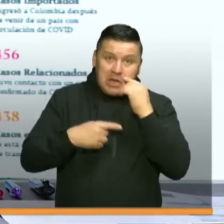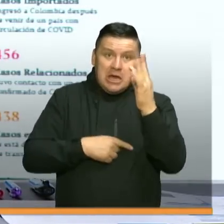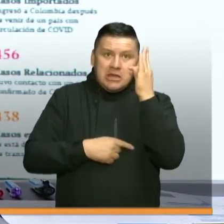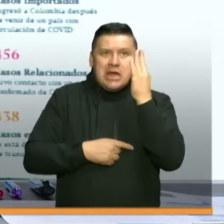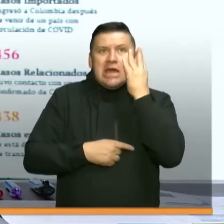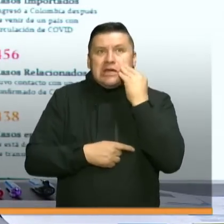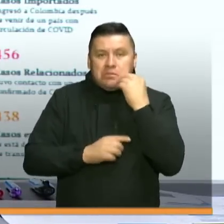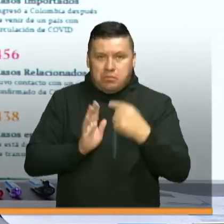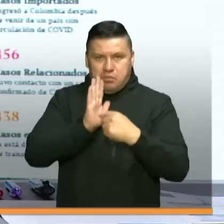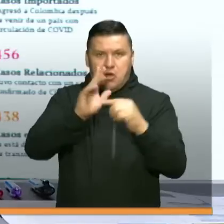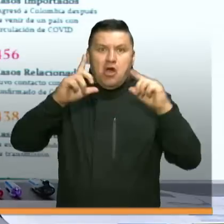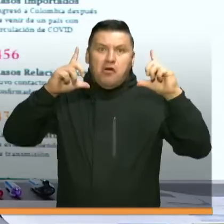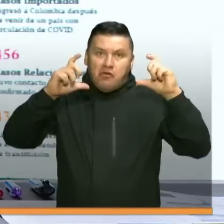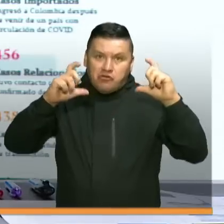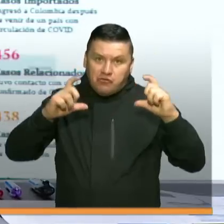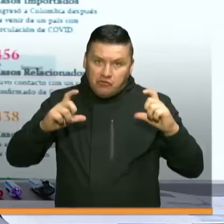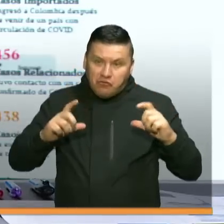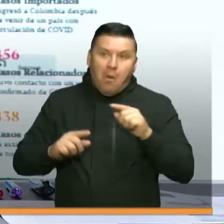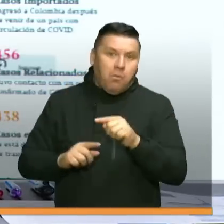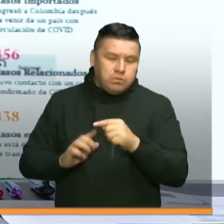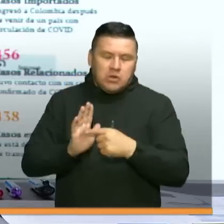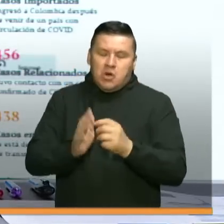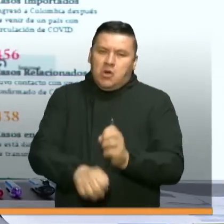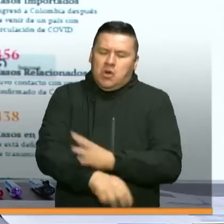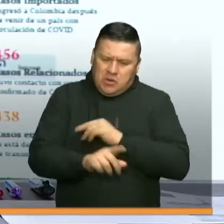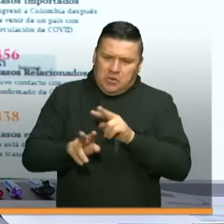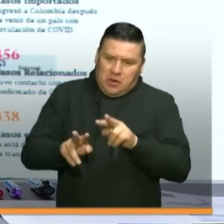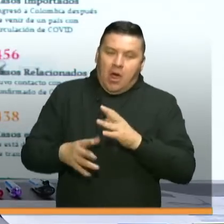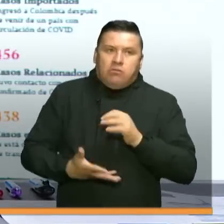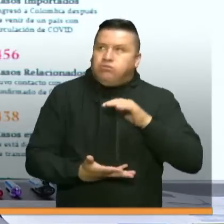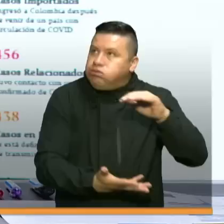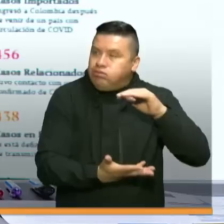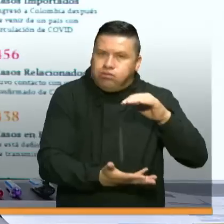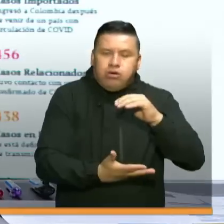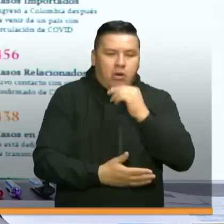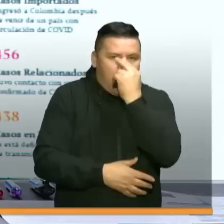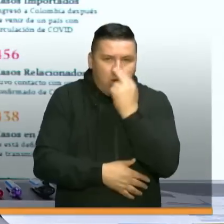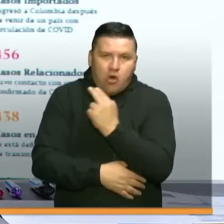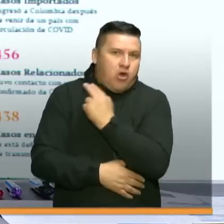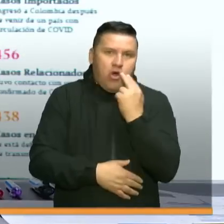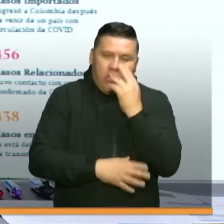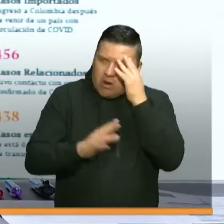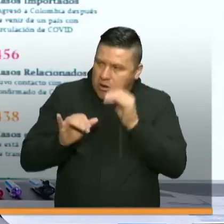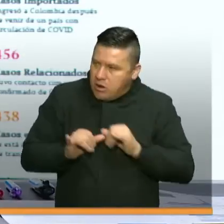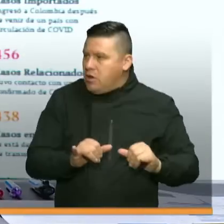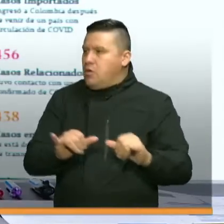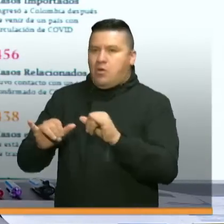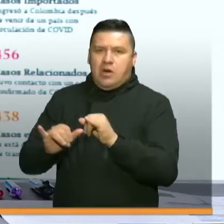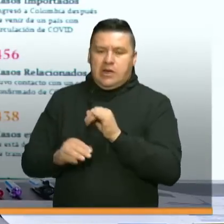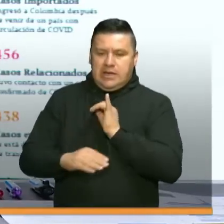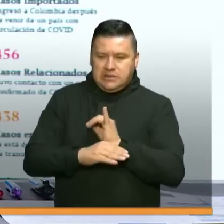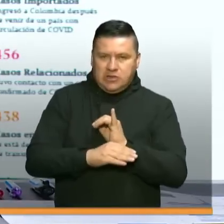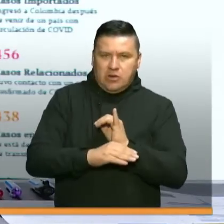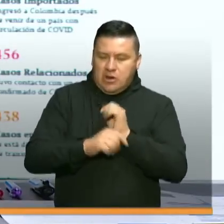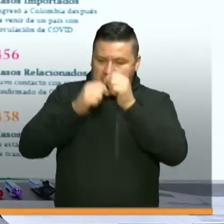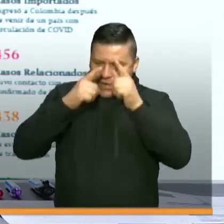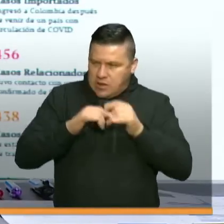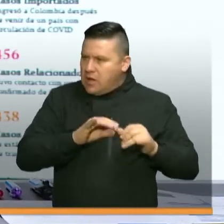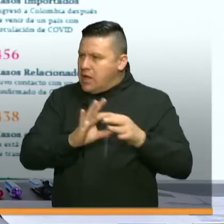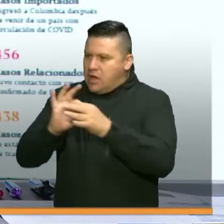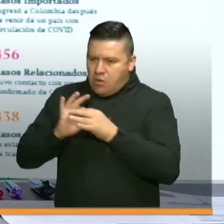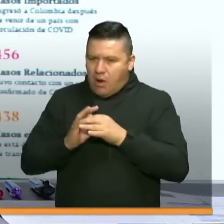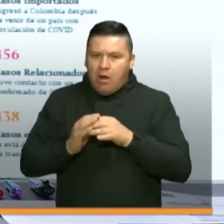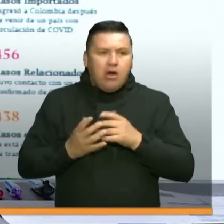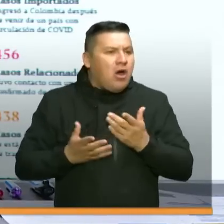testimonios, unas fotos que son realmente emocionantes y que muestran ese gran compromiso y esa articulación institucional para llegarle a